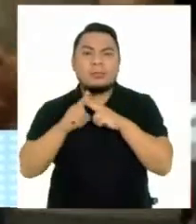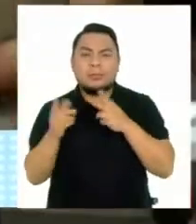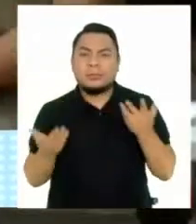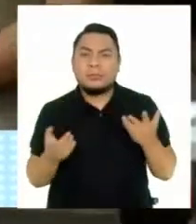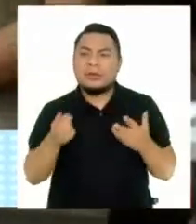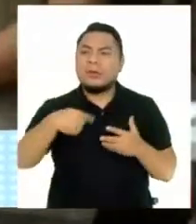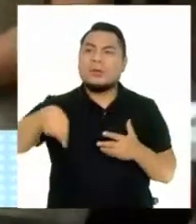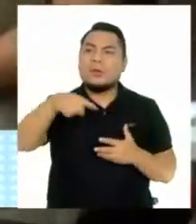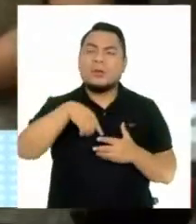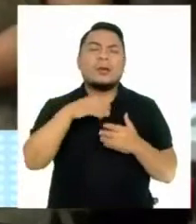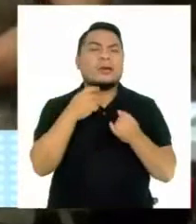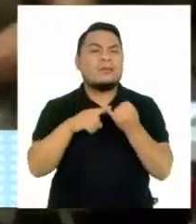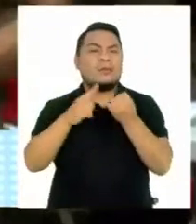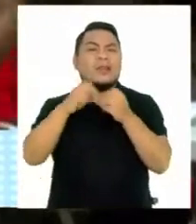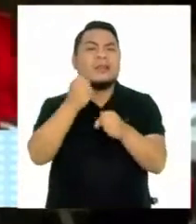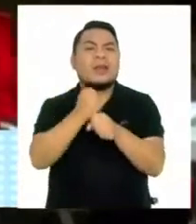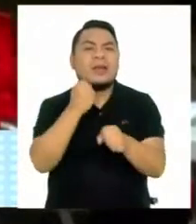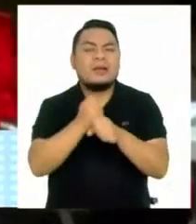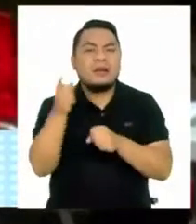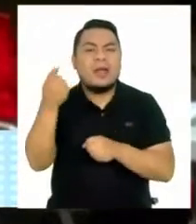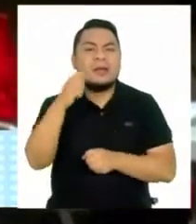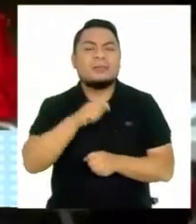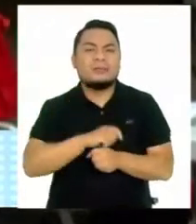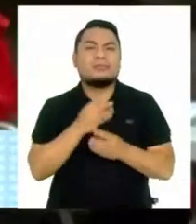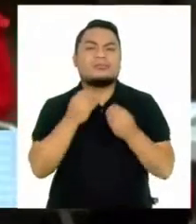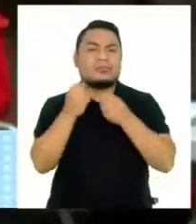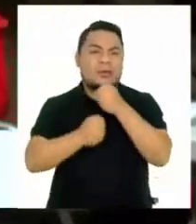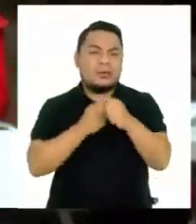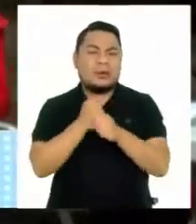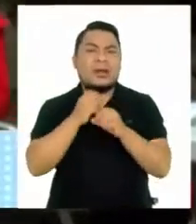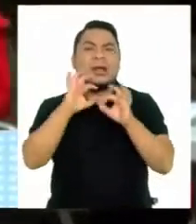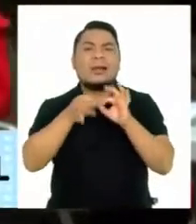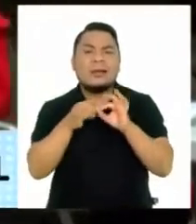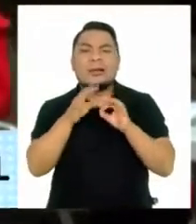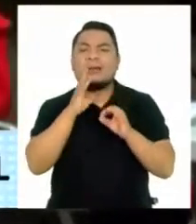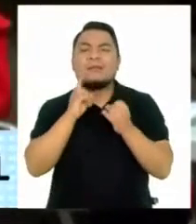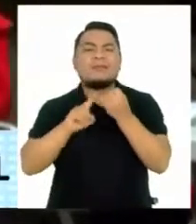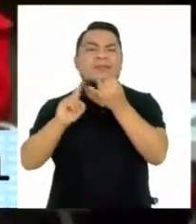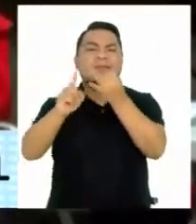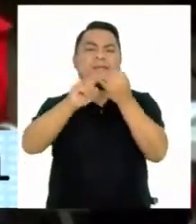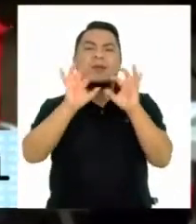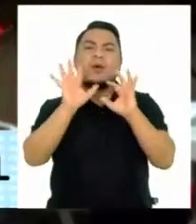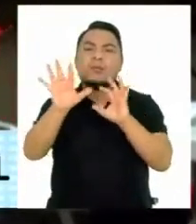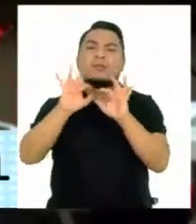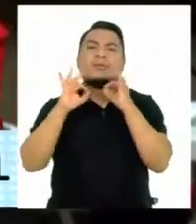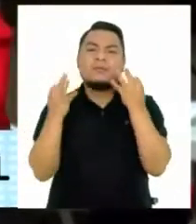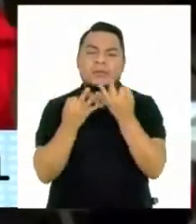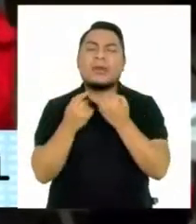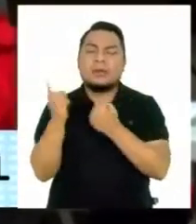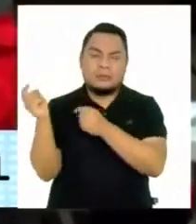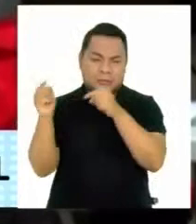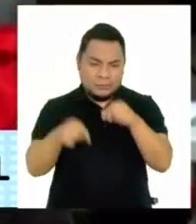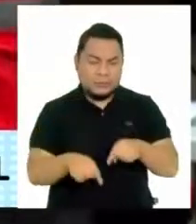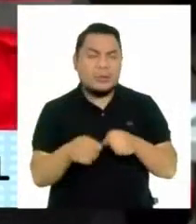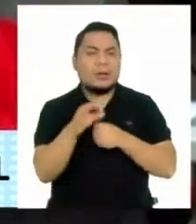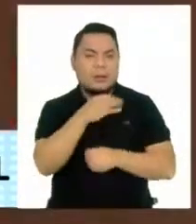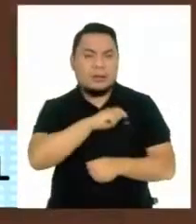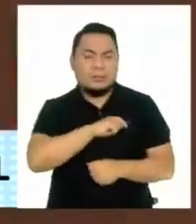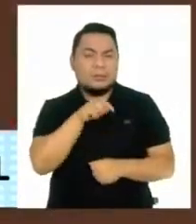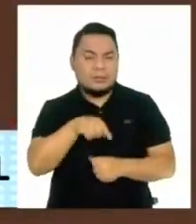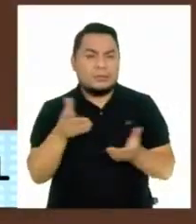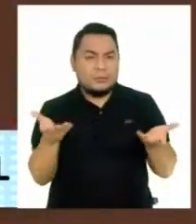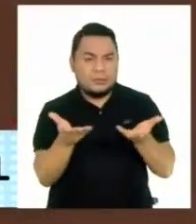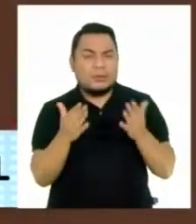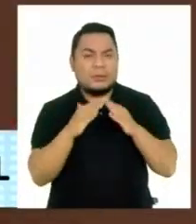traductores, personas que han trabajado con España a lo largo de estos años y sus familias en total seguridad lo antes posible.